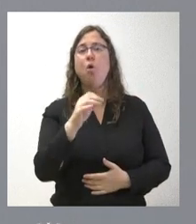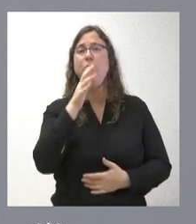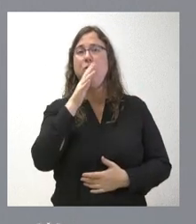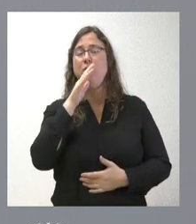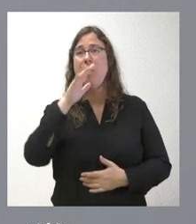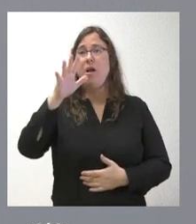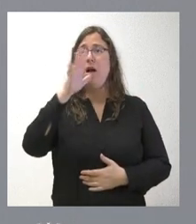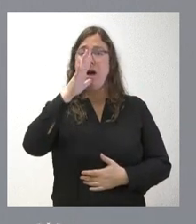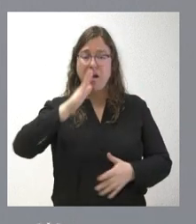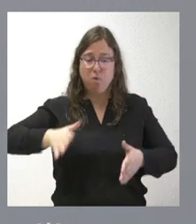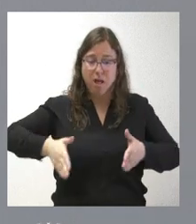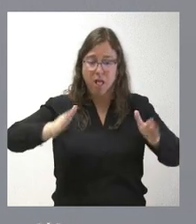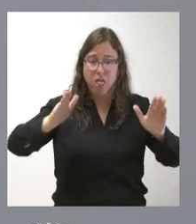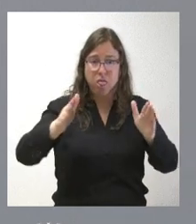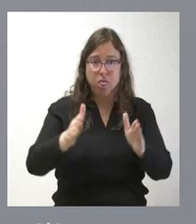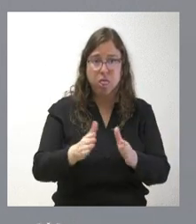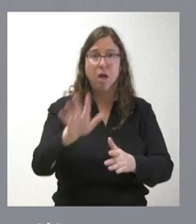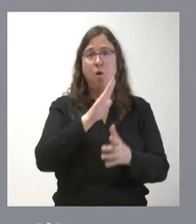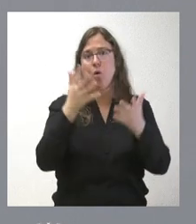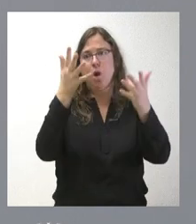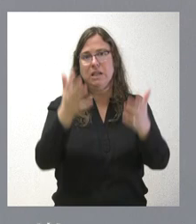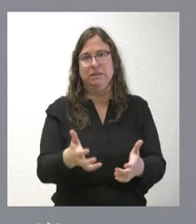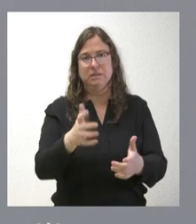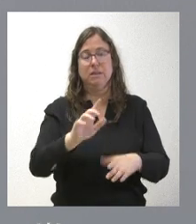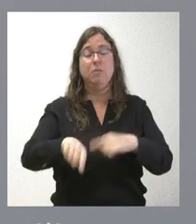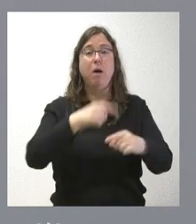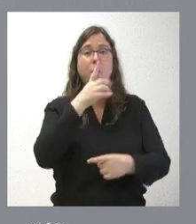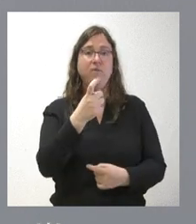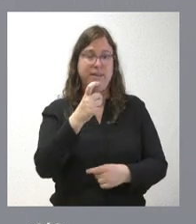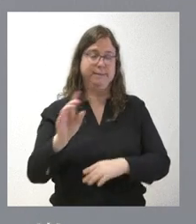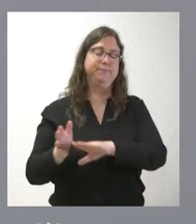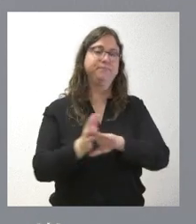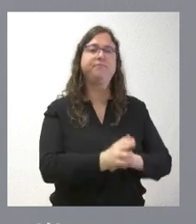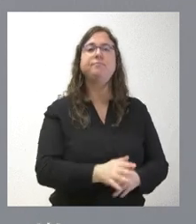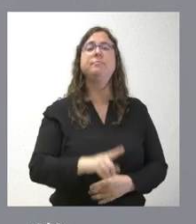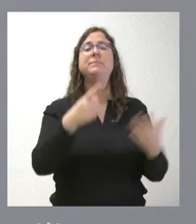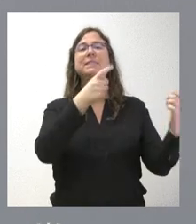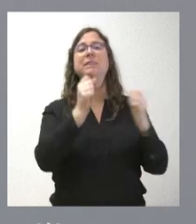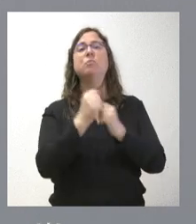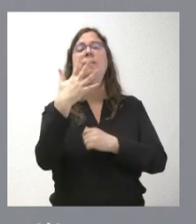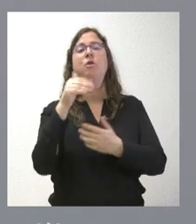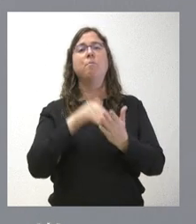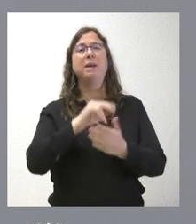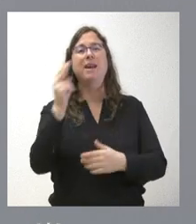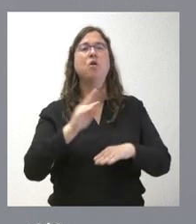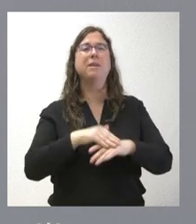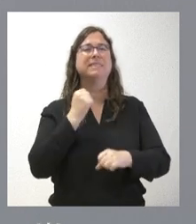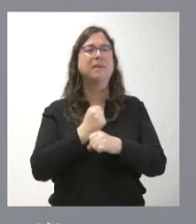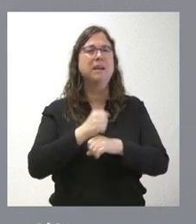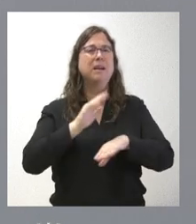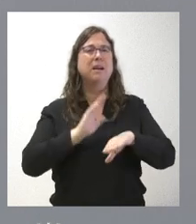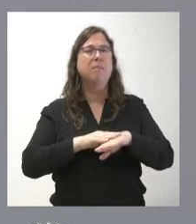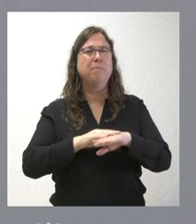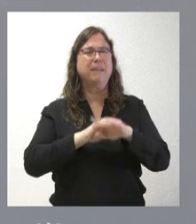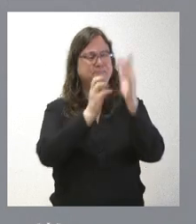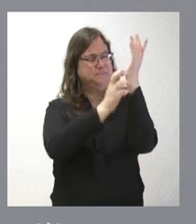o también por las circunstancias de sequía que estamos atravesando. 625.000 euros para trabajos para la erradicación del nematodo de la